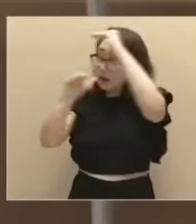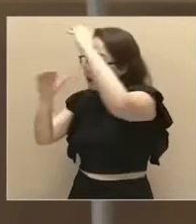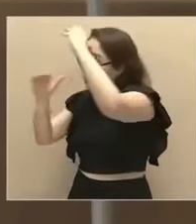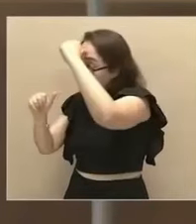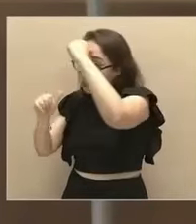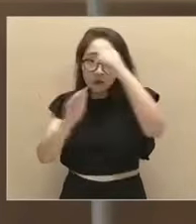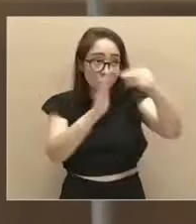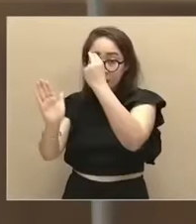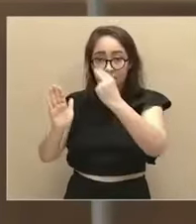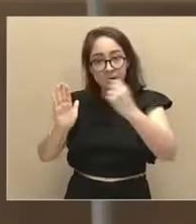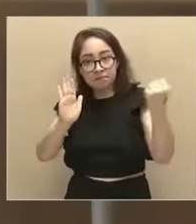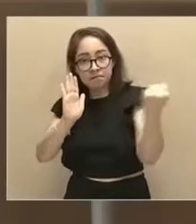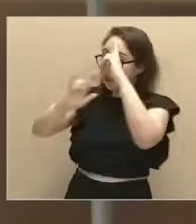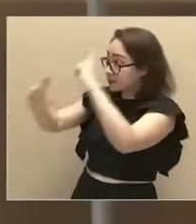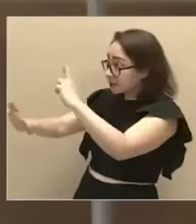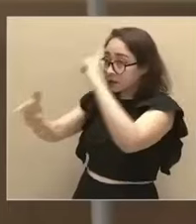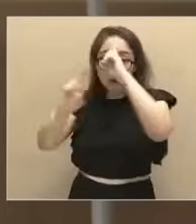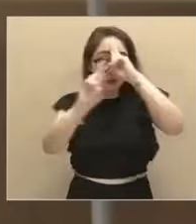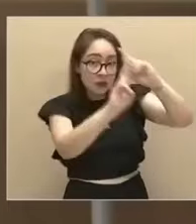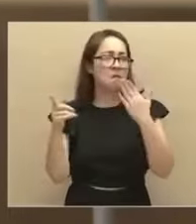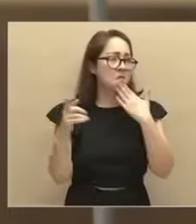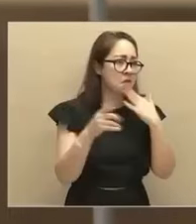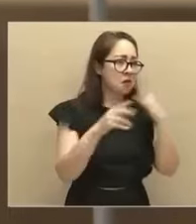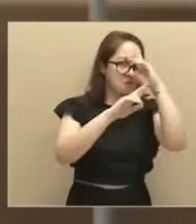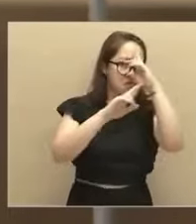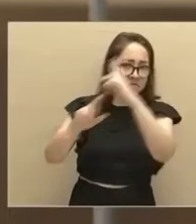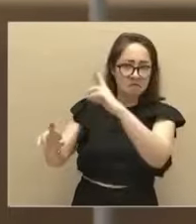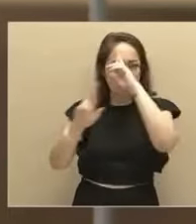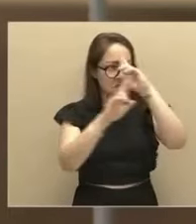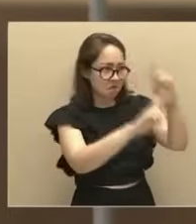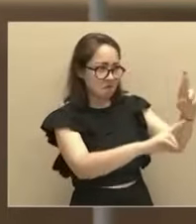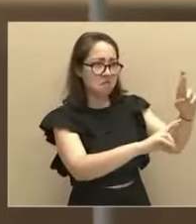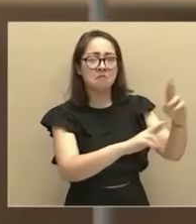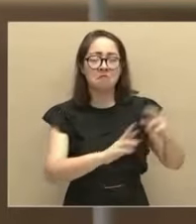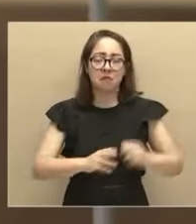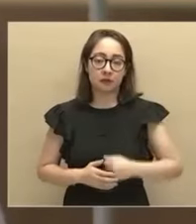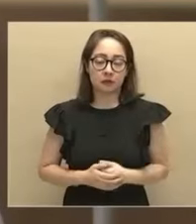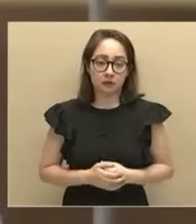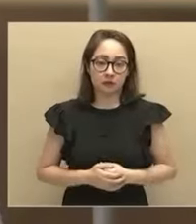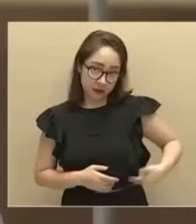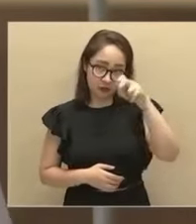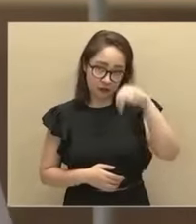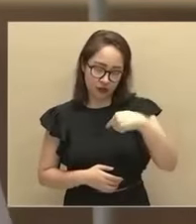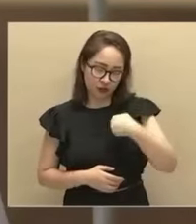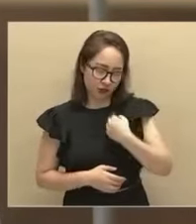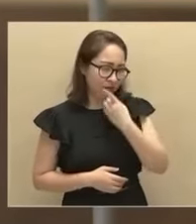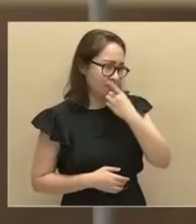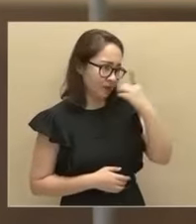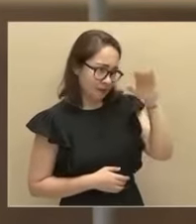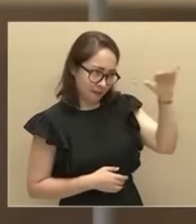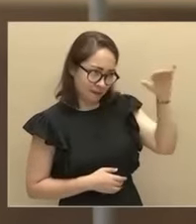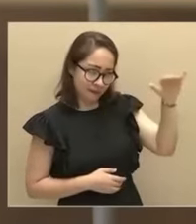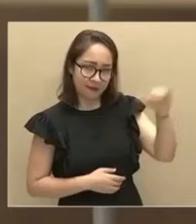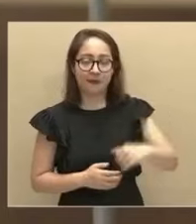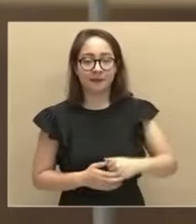de respeto mutuo a nuestras soberanías. He comentado al presidente Biden, en vez de la